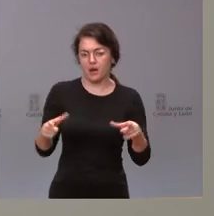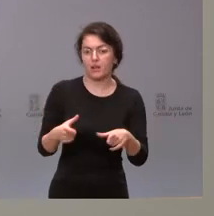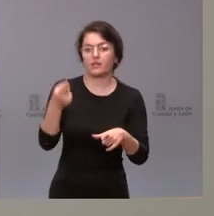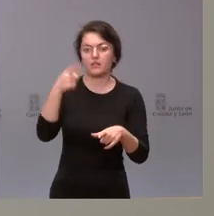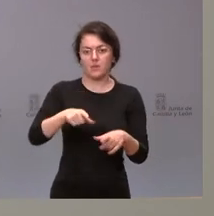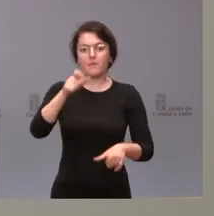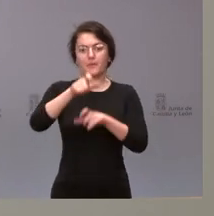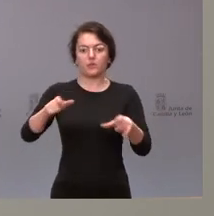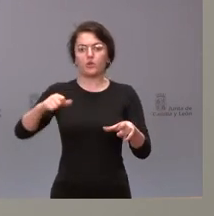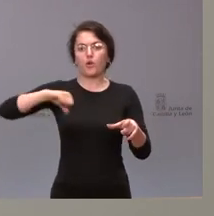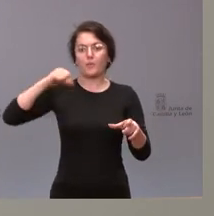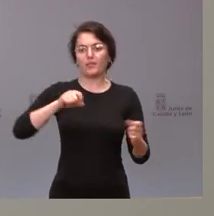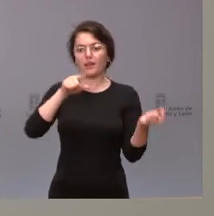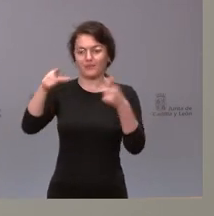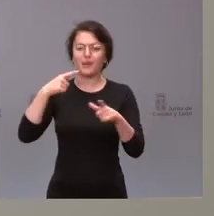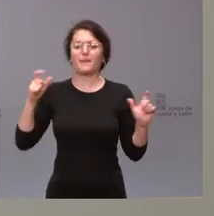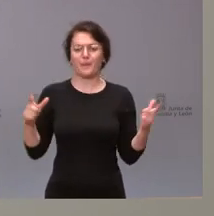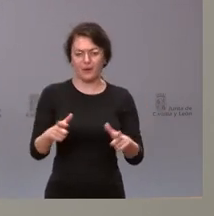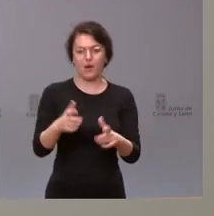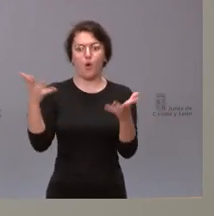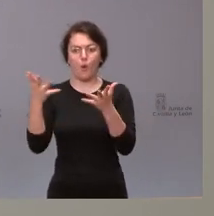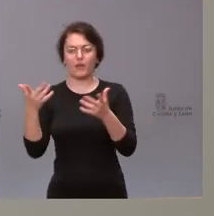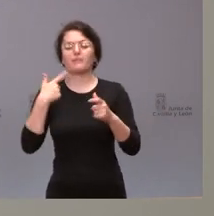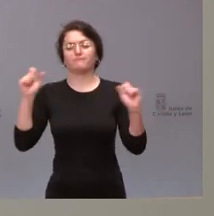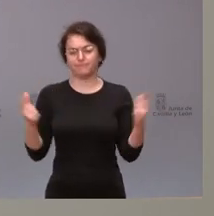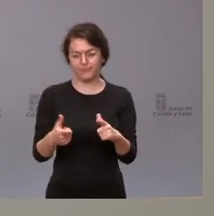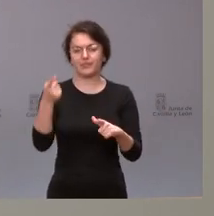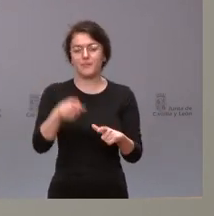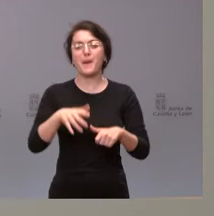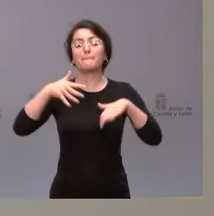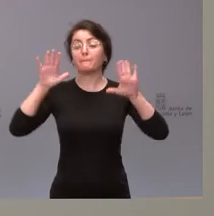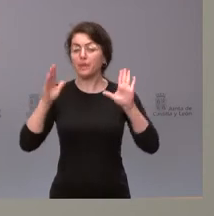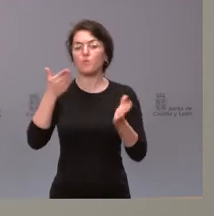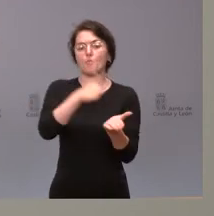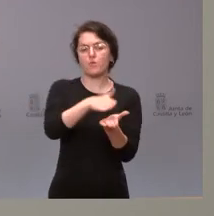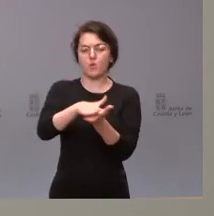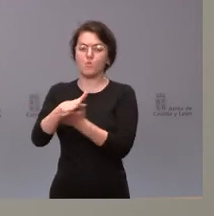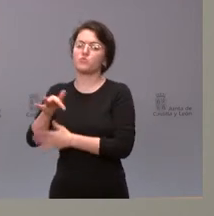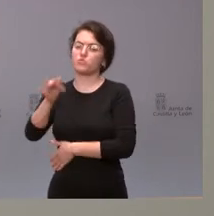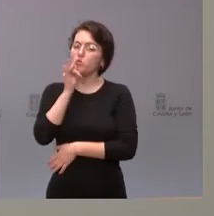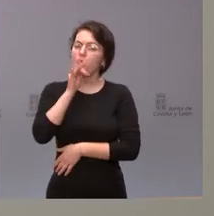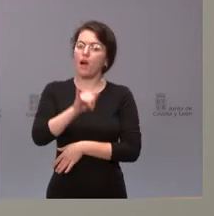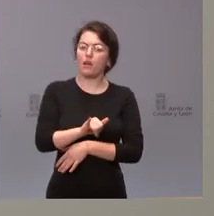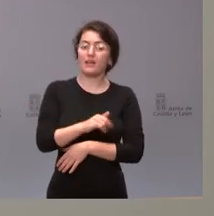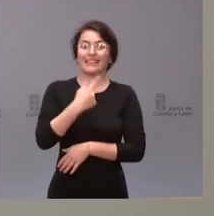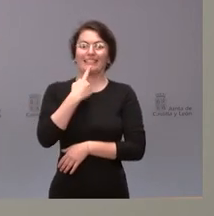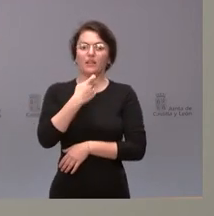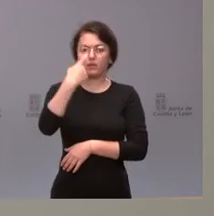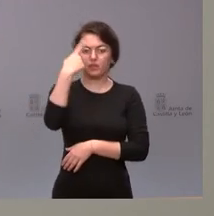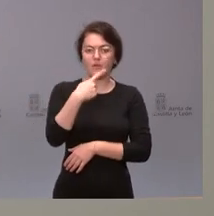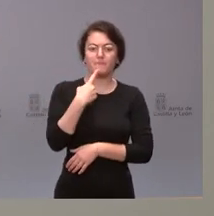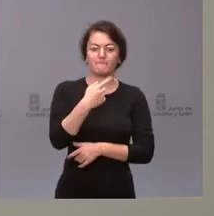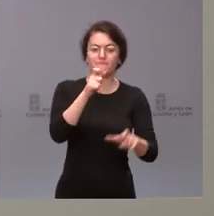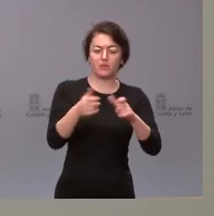hospitalizadas y el número de personas en UCI. Pero, no obstante lo cual, sigue habiendo fallecimientos. Es difícil saber cuántas de esas